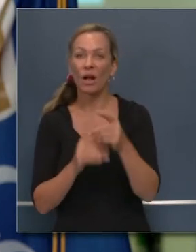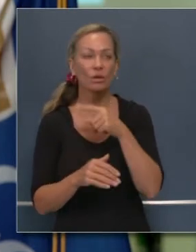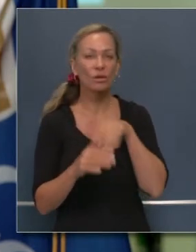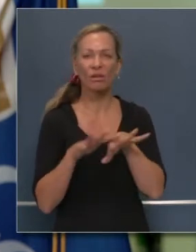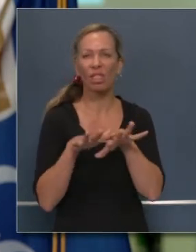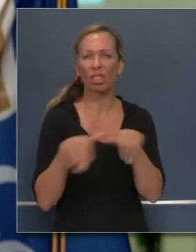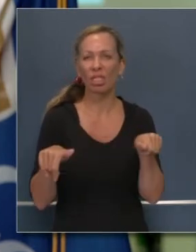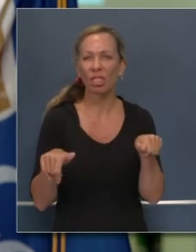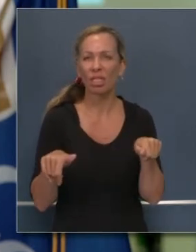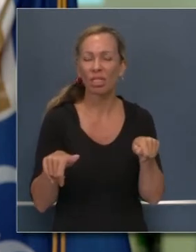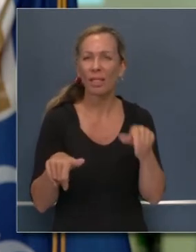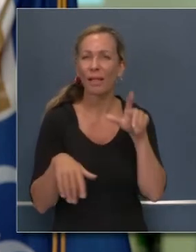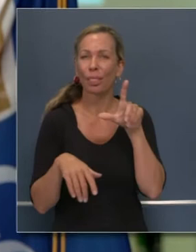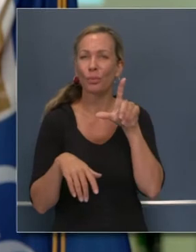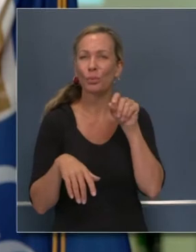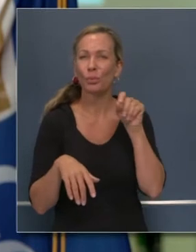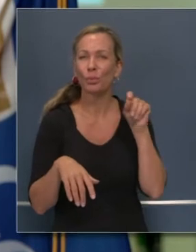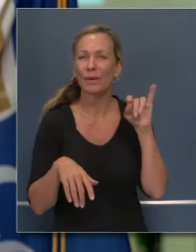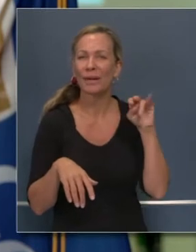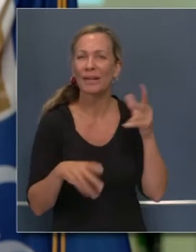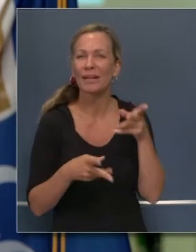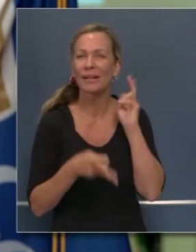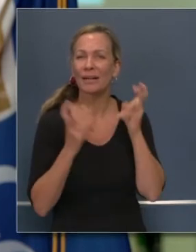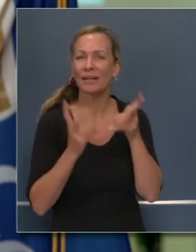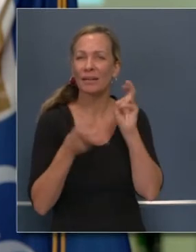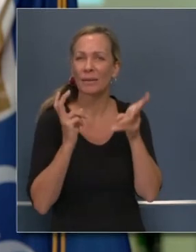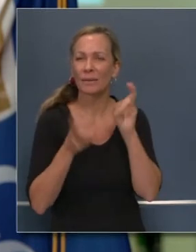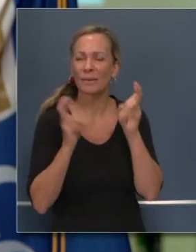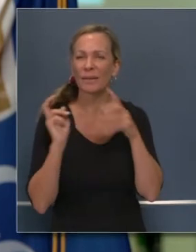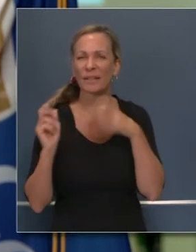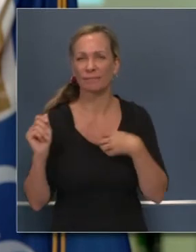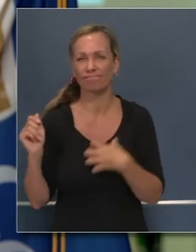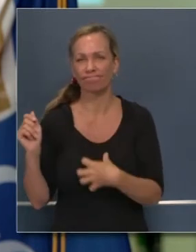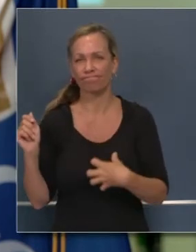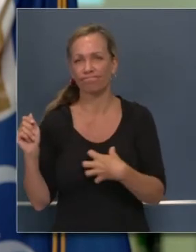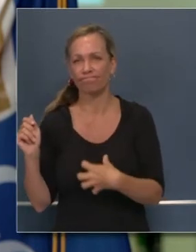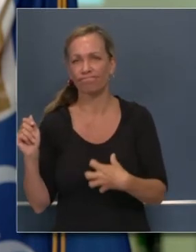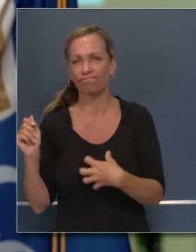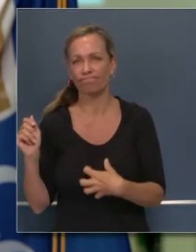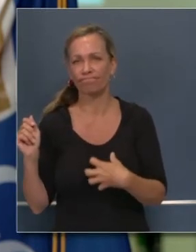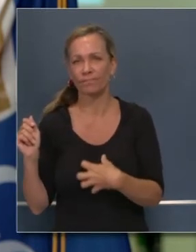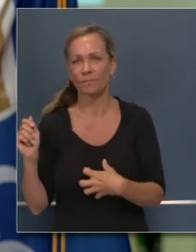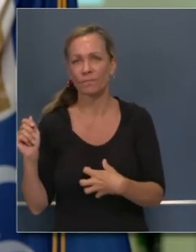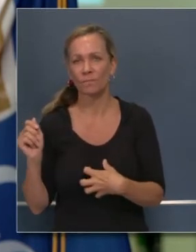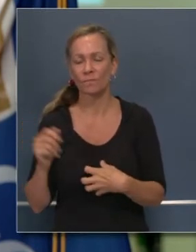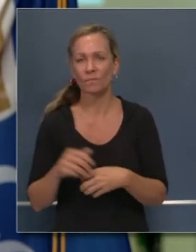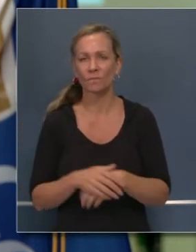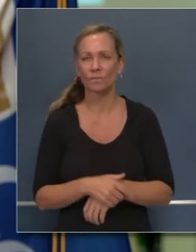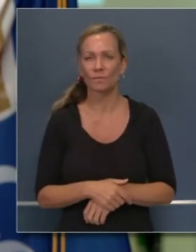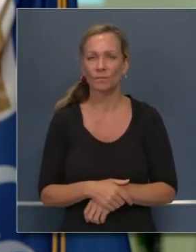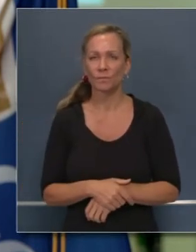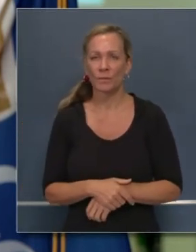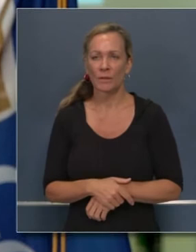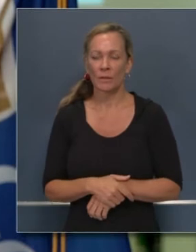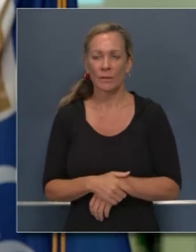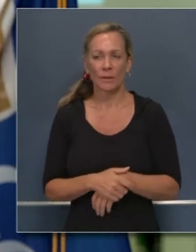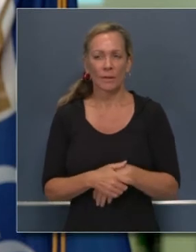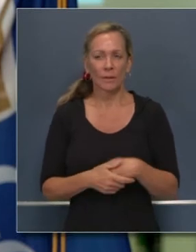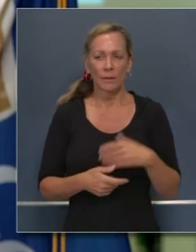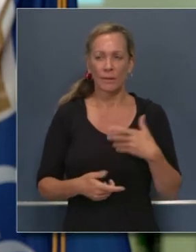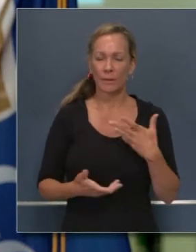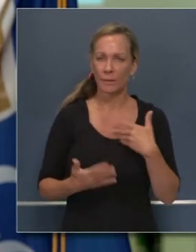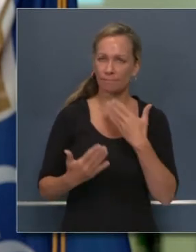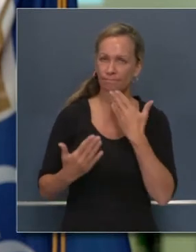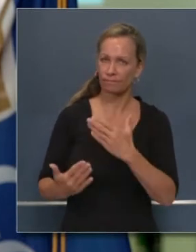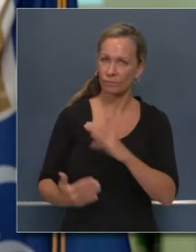entrando en sus casas y robando artículos de sus casas. Es repugnante y los alguaciles